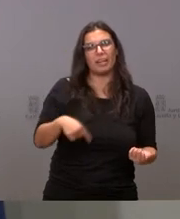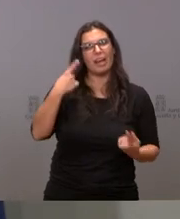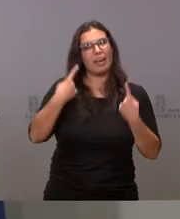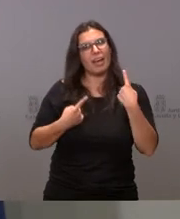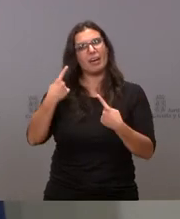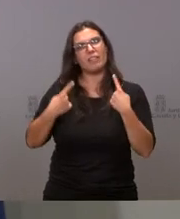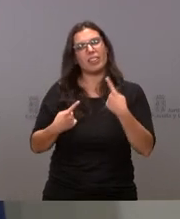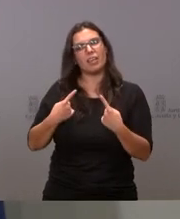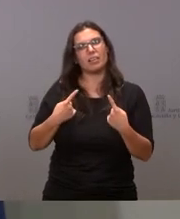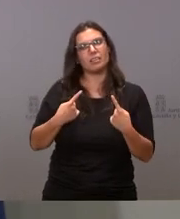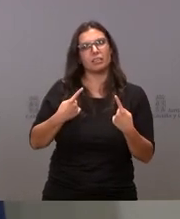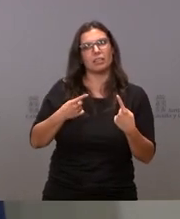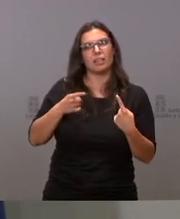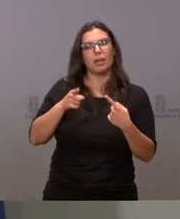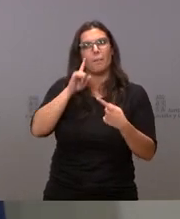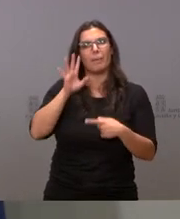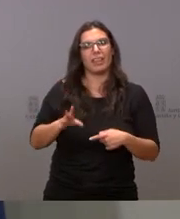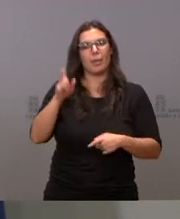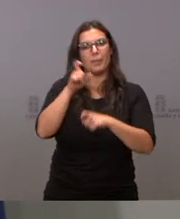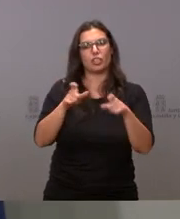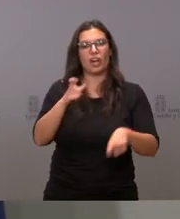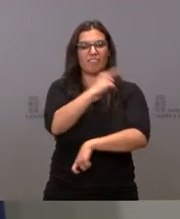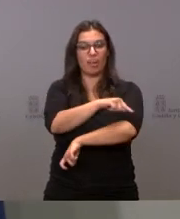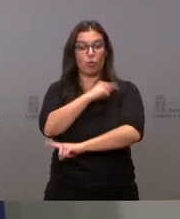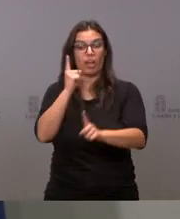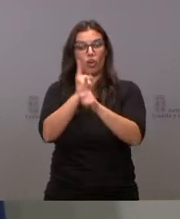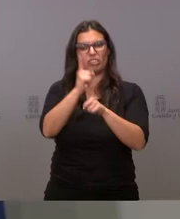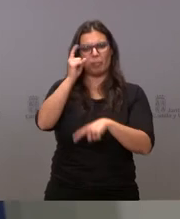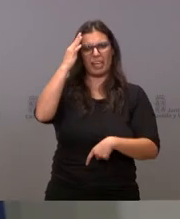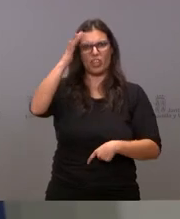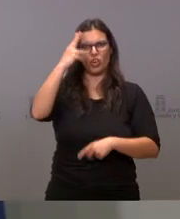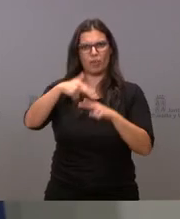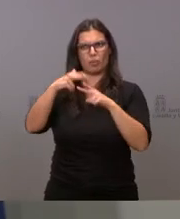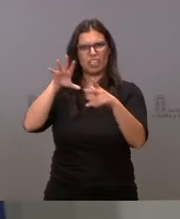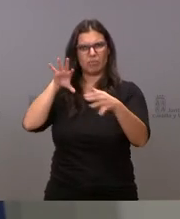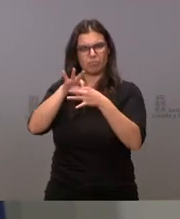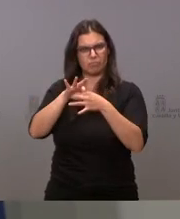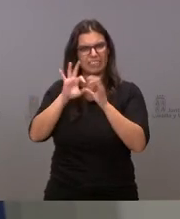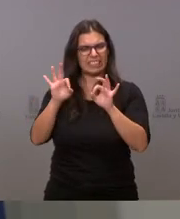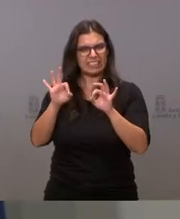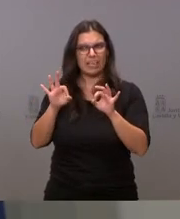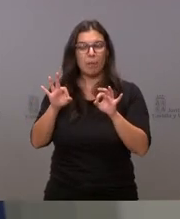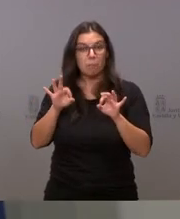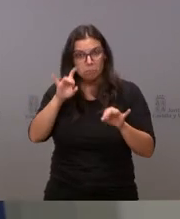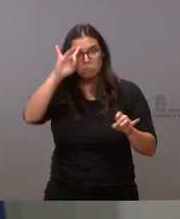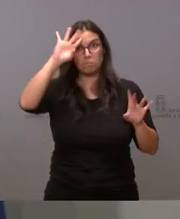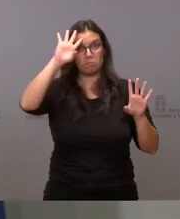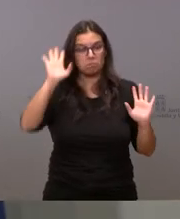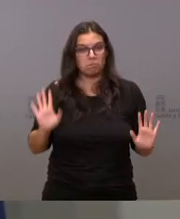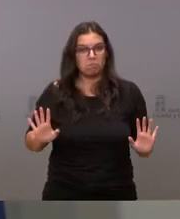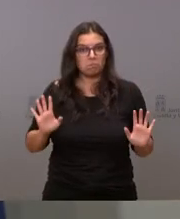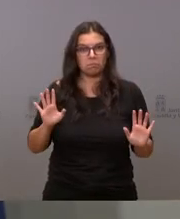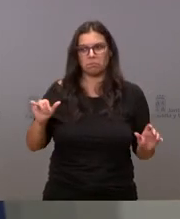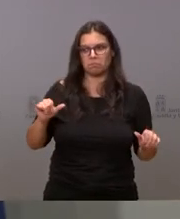a un posicionamiento político es una de las cosas más sorprendentes que hemos visto a lo largo de estos últimos